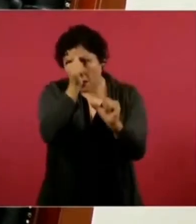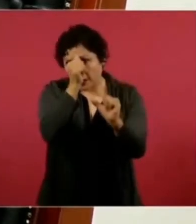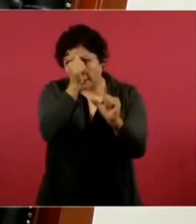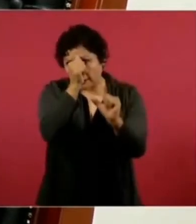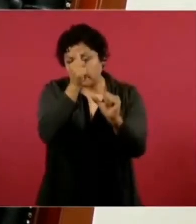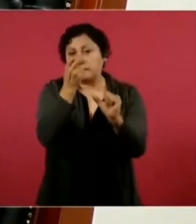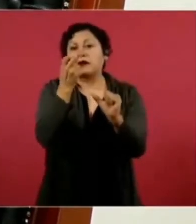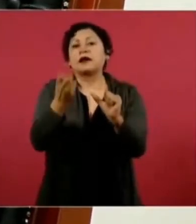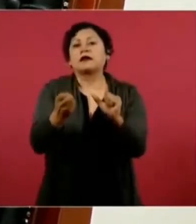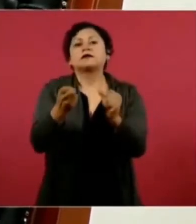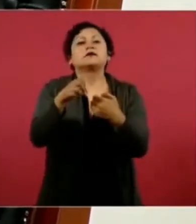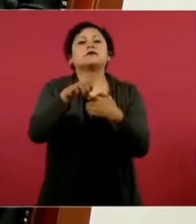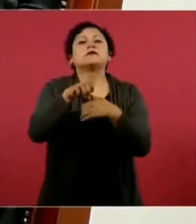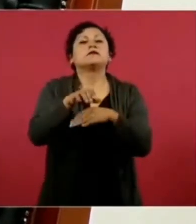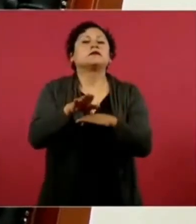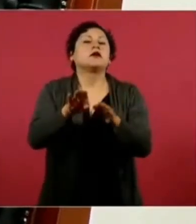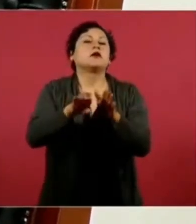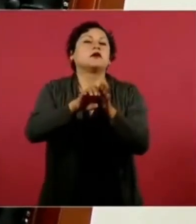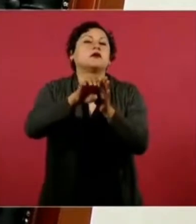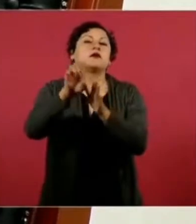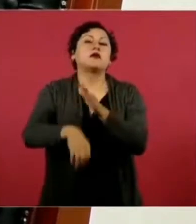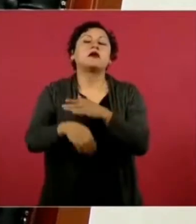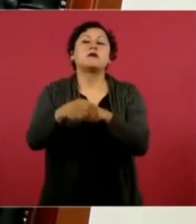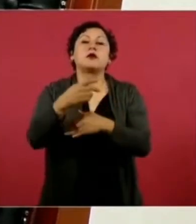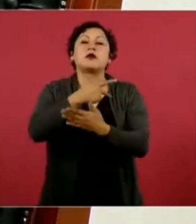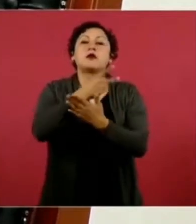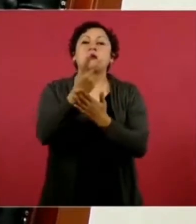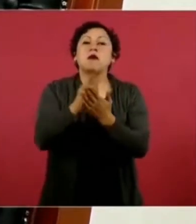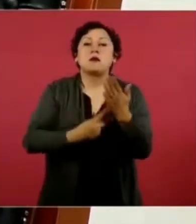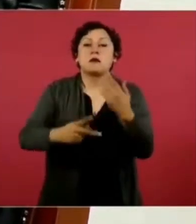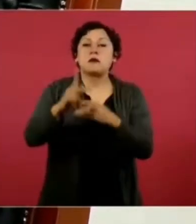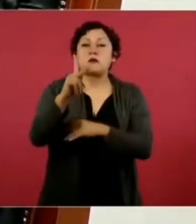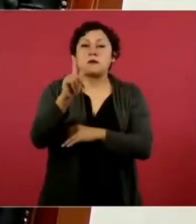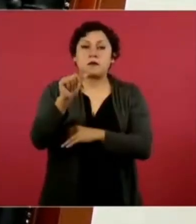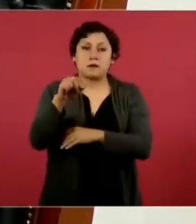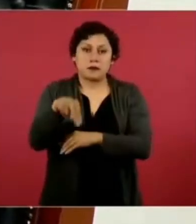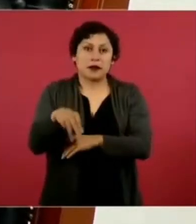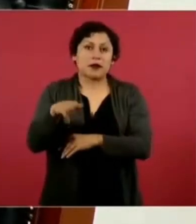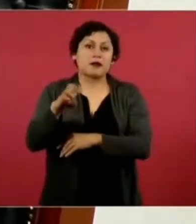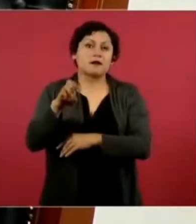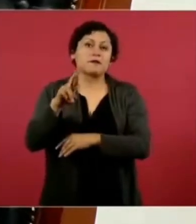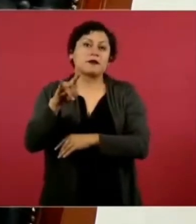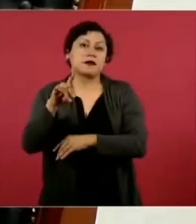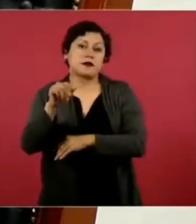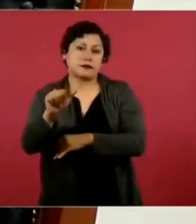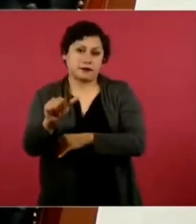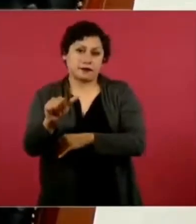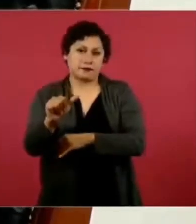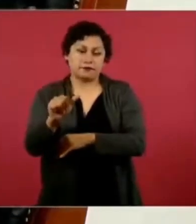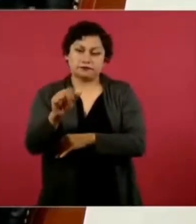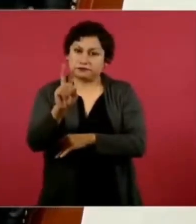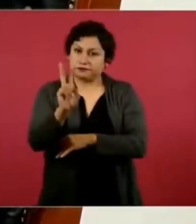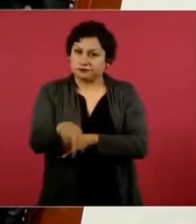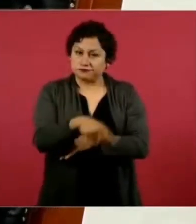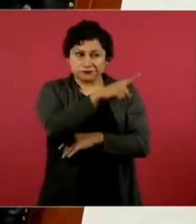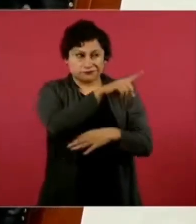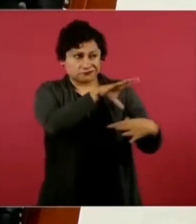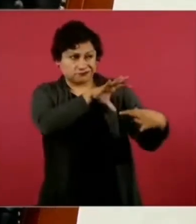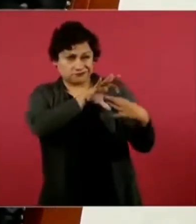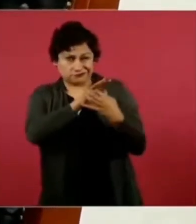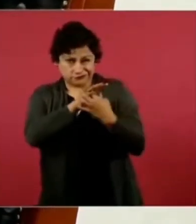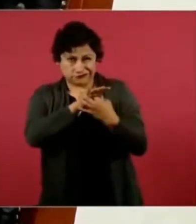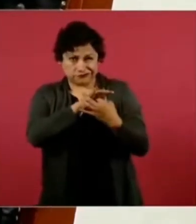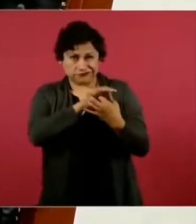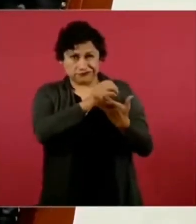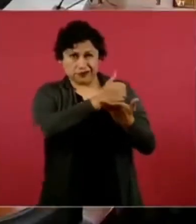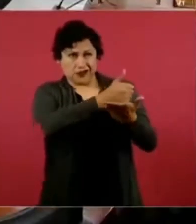que le entregaban a México. Quedan, no, de que era poco, todo